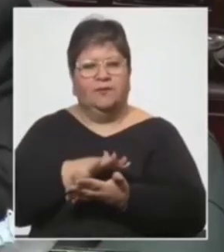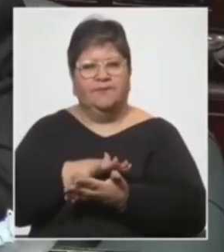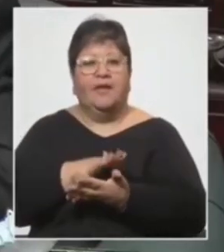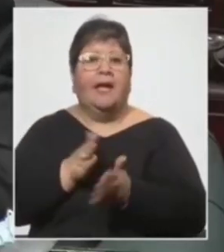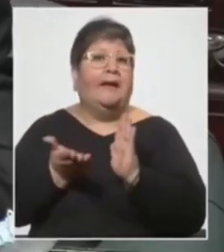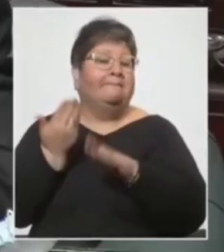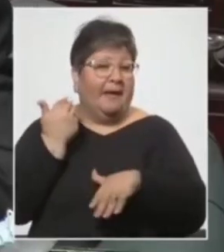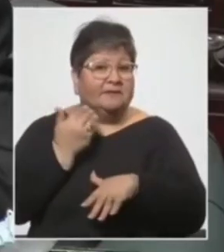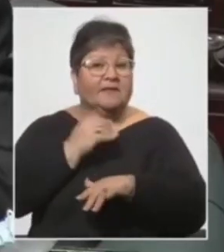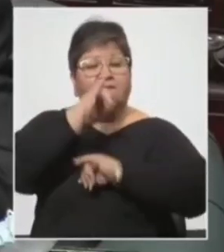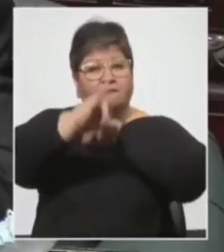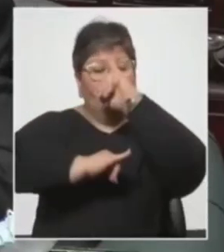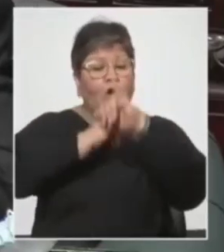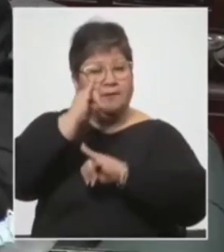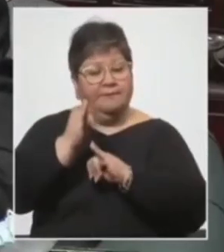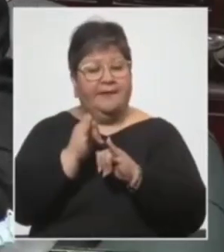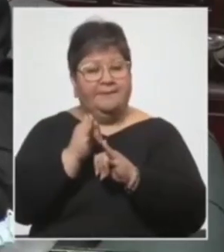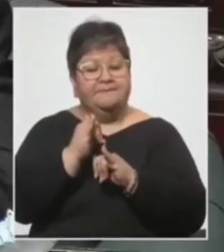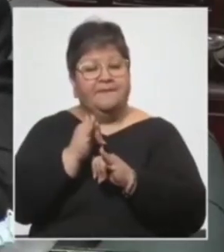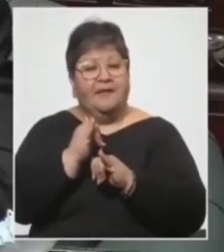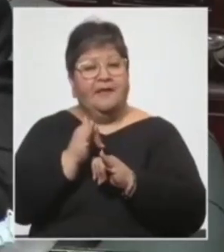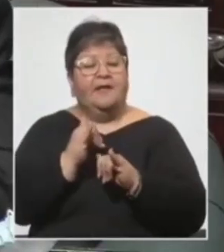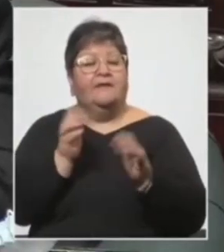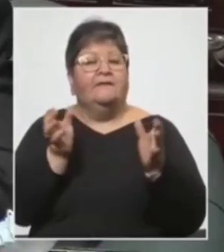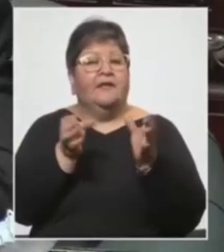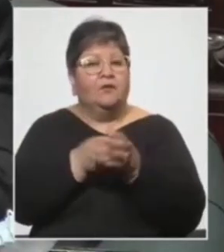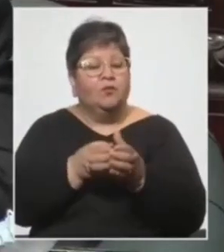del grupo técnico asesor del científico asesor